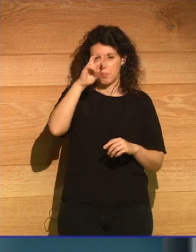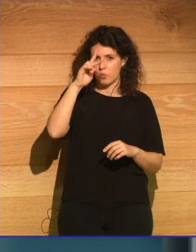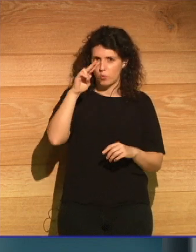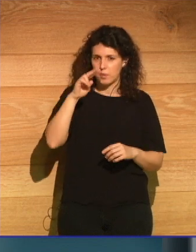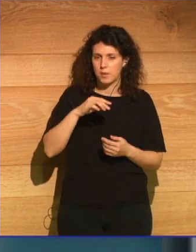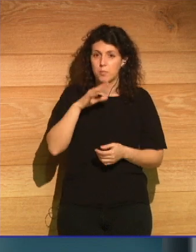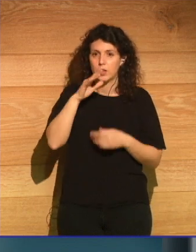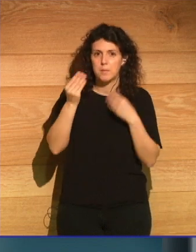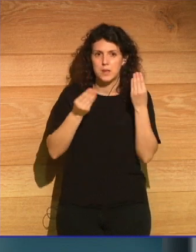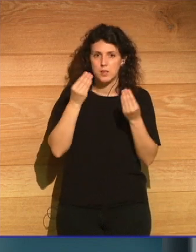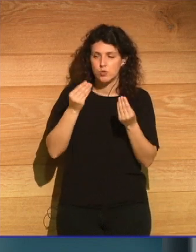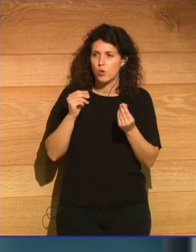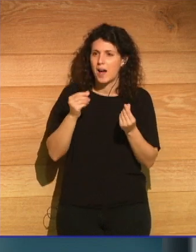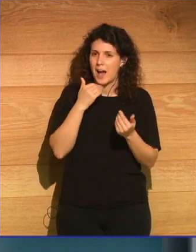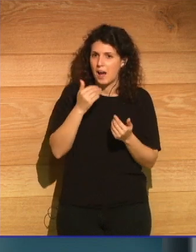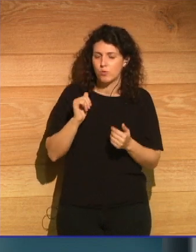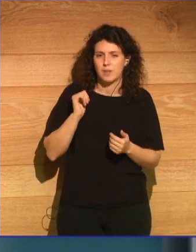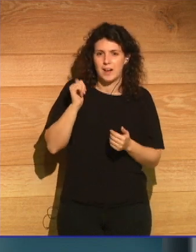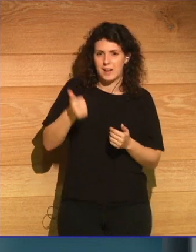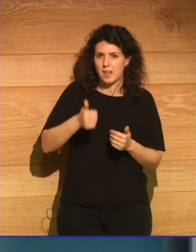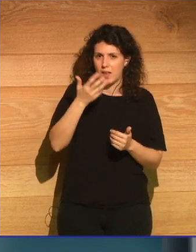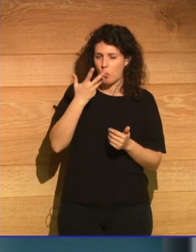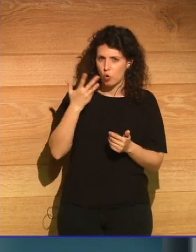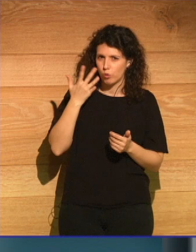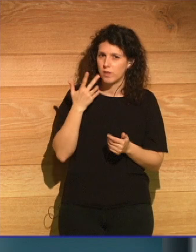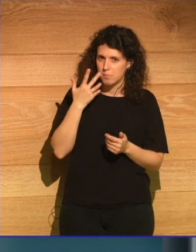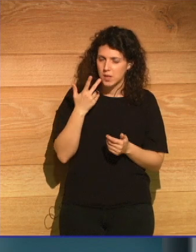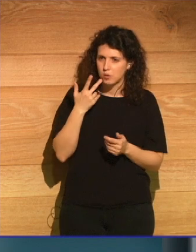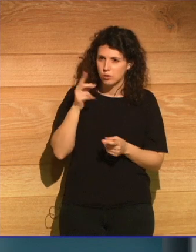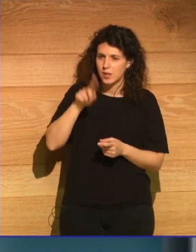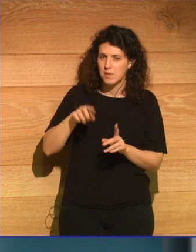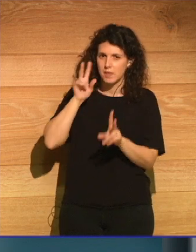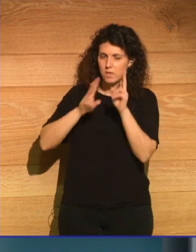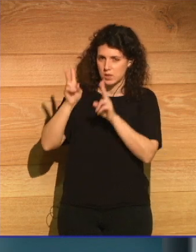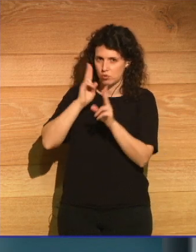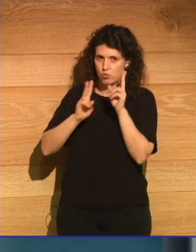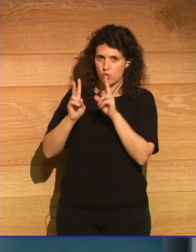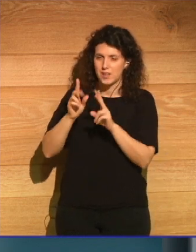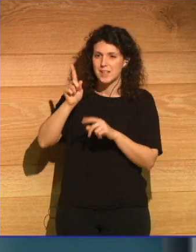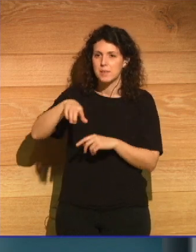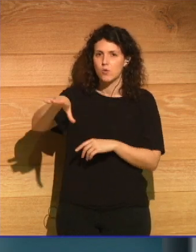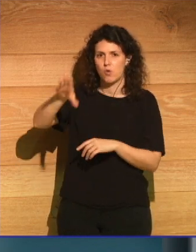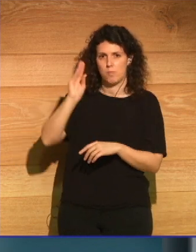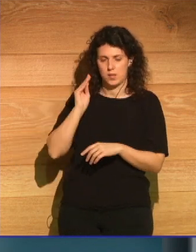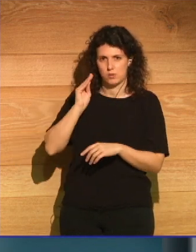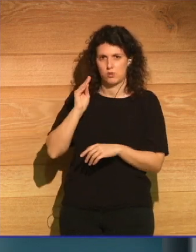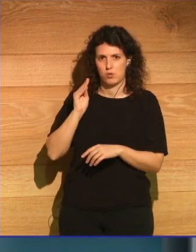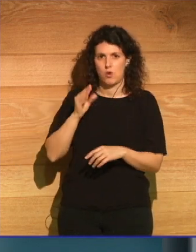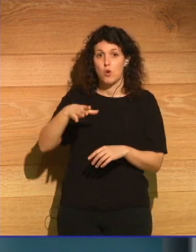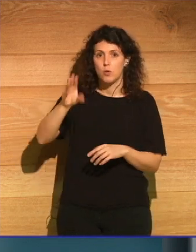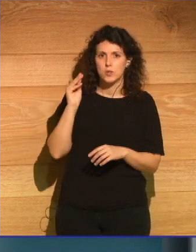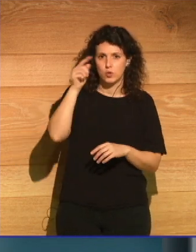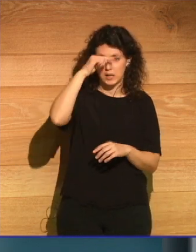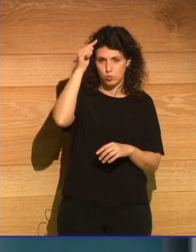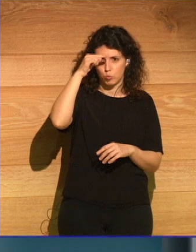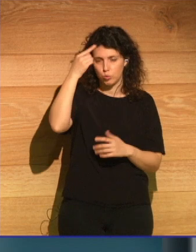hay una riqueza de conocimiento y visiones y comprensión de las culturas